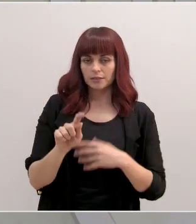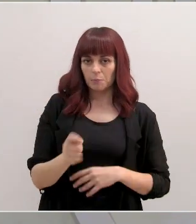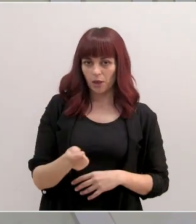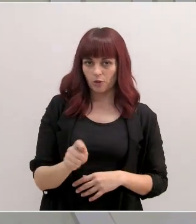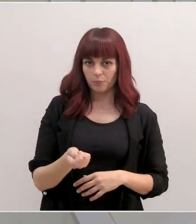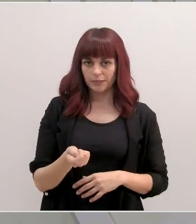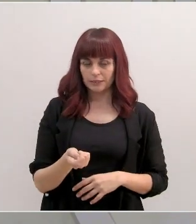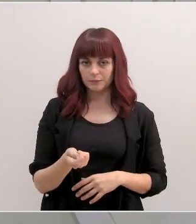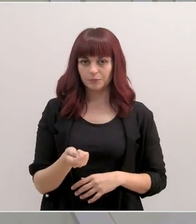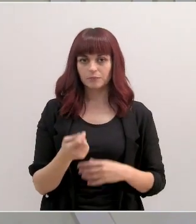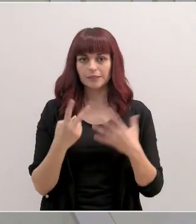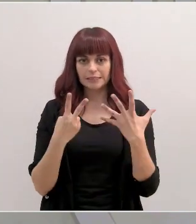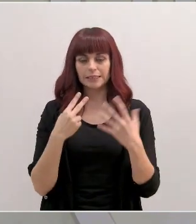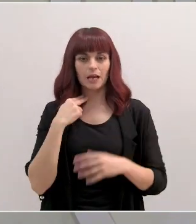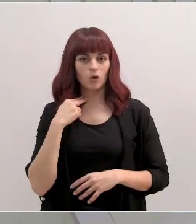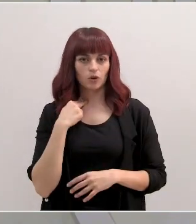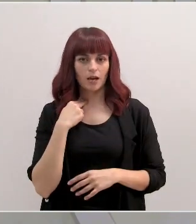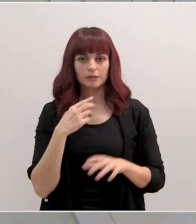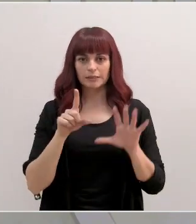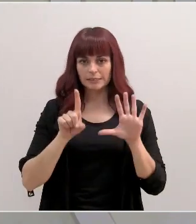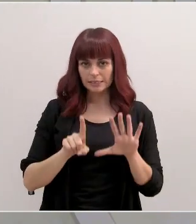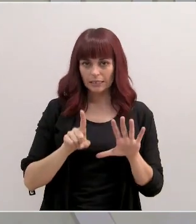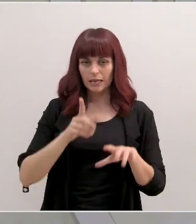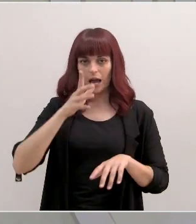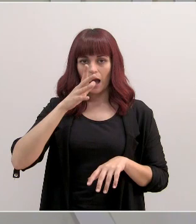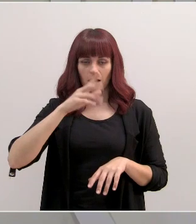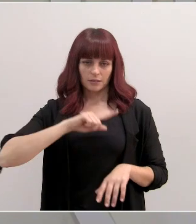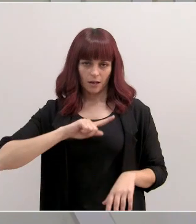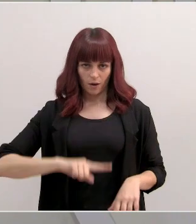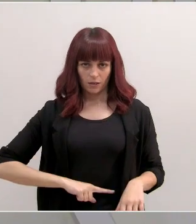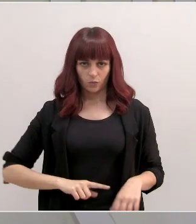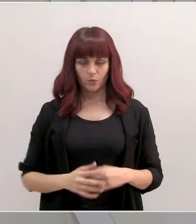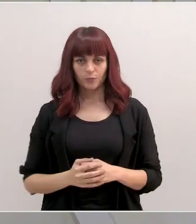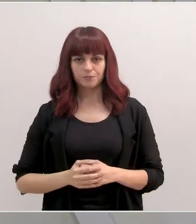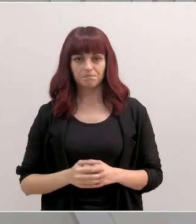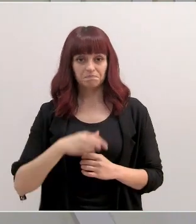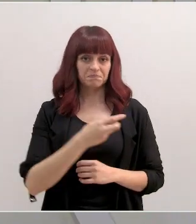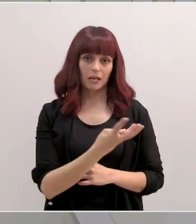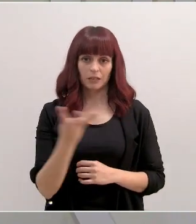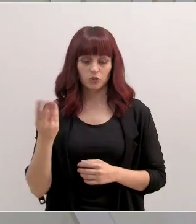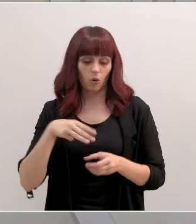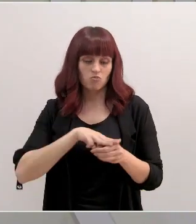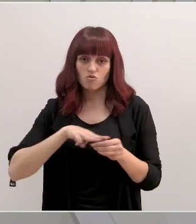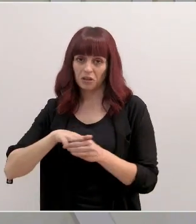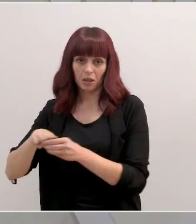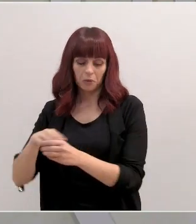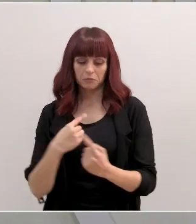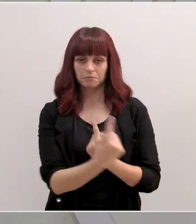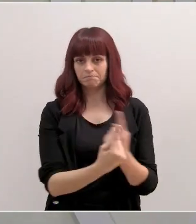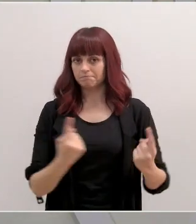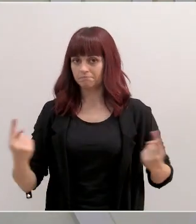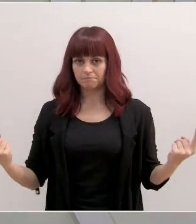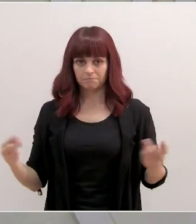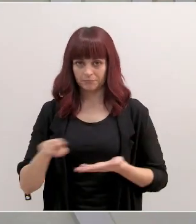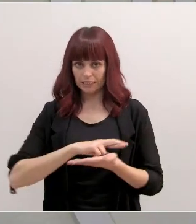Pedro del Pinatar, 7 a Lorca y 6 a Caravaca de la Cruz. El resto están repartidos entre los diferentes